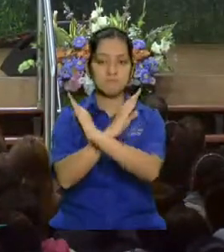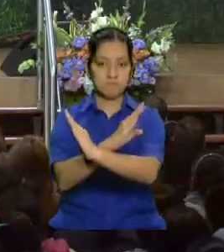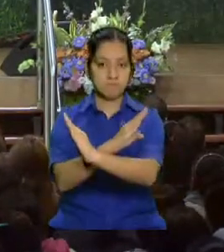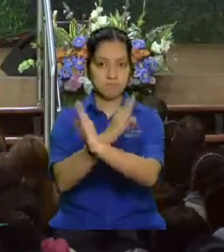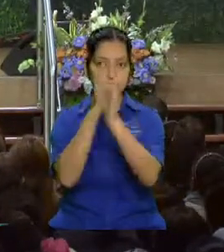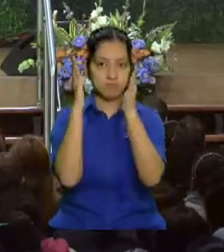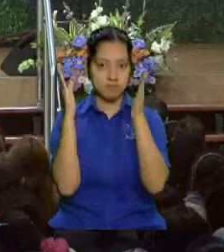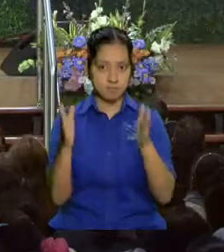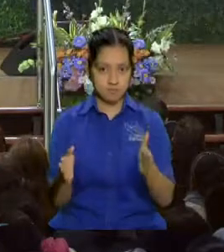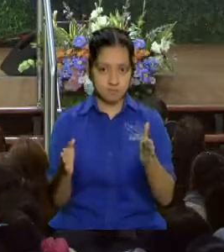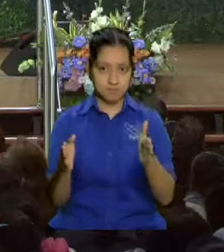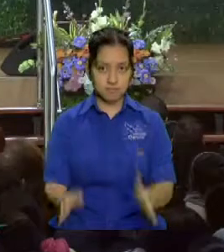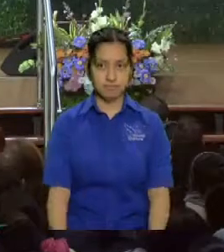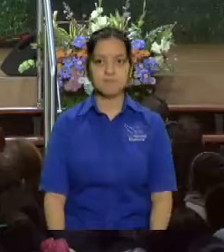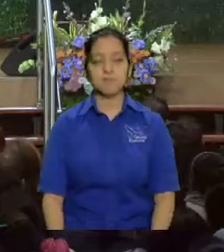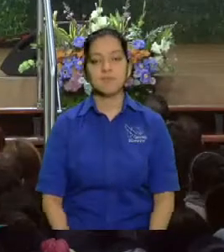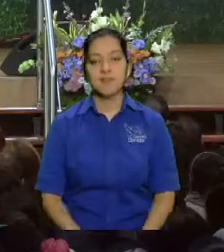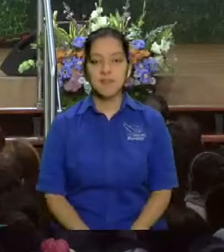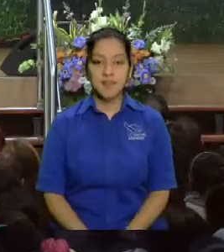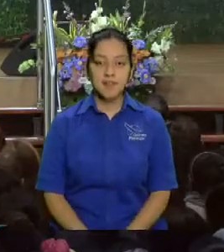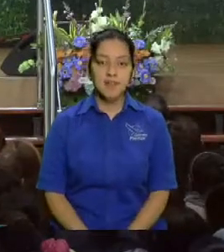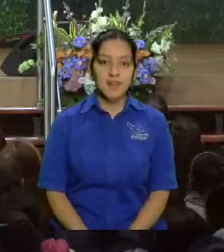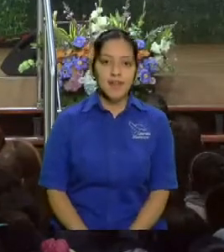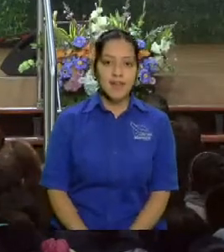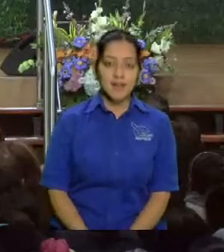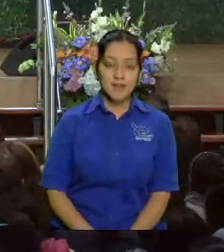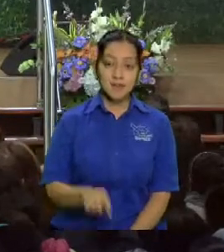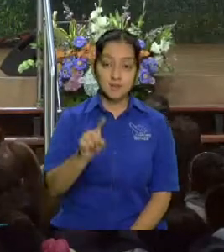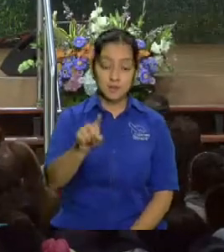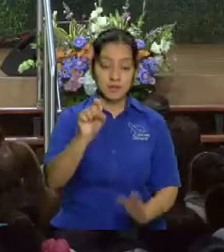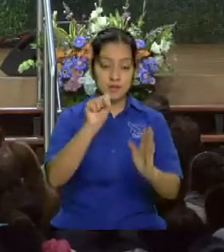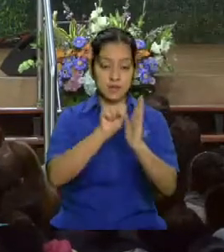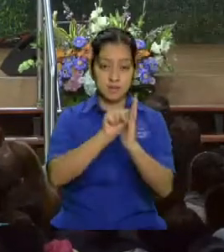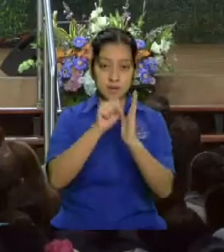portero me refiero que estás en la puesta